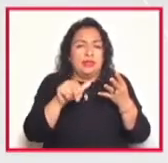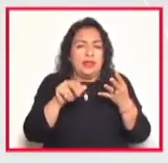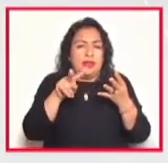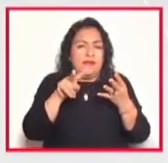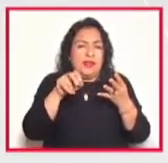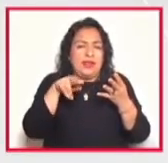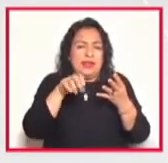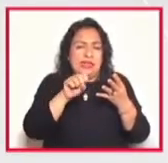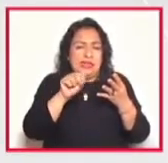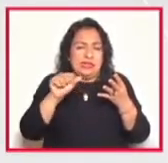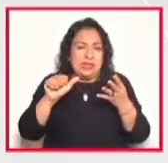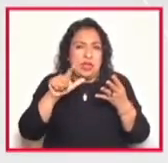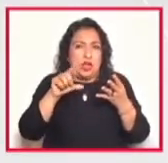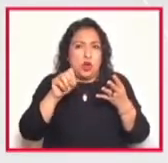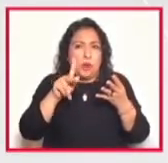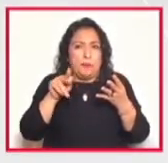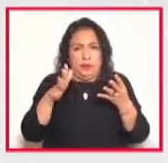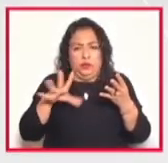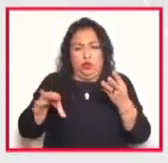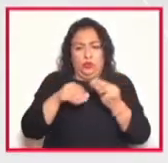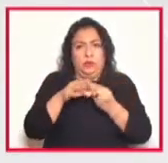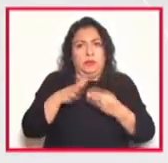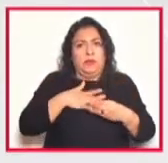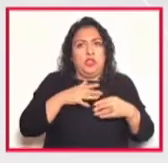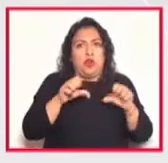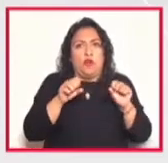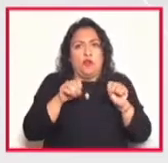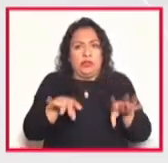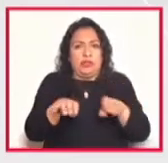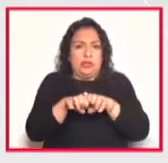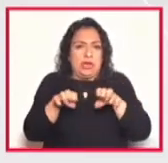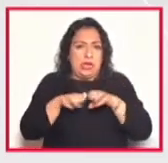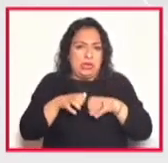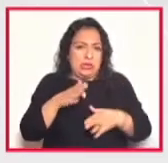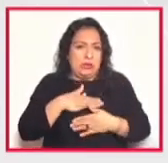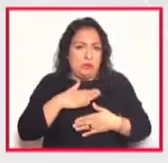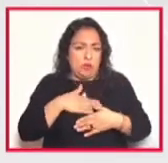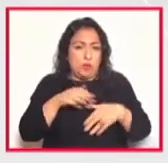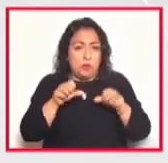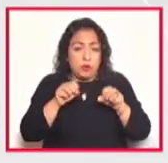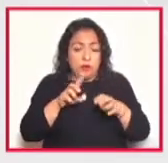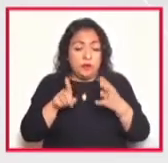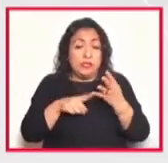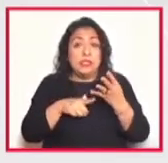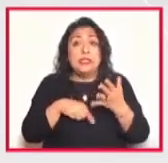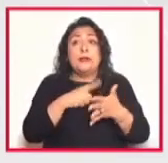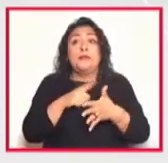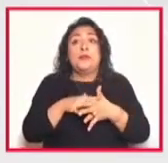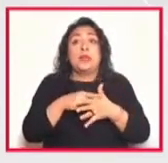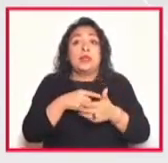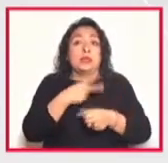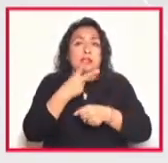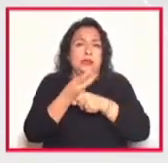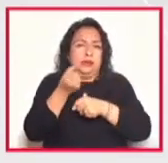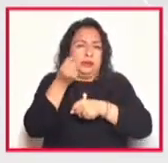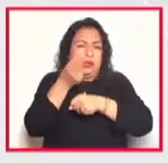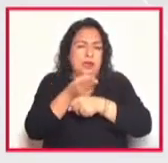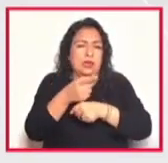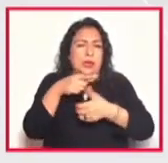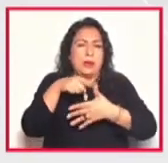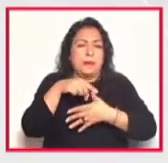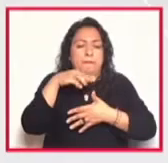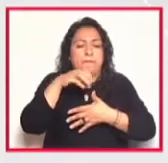parte de mi oficina, del equipo de mi oficina, y la subsecretaria Marina Núñez